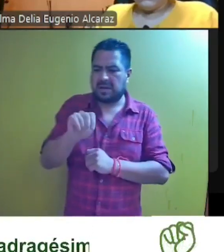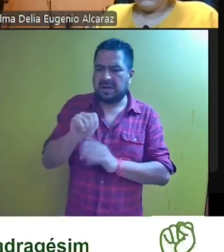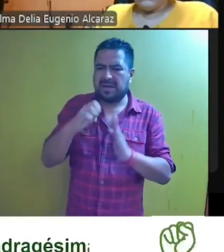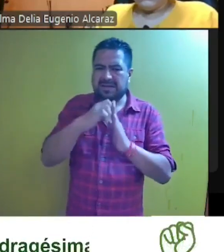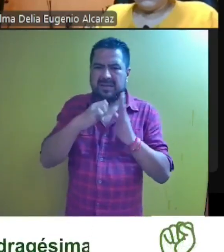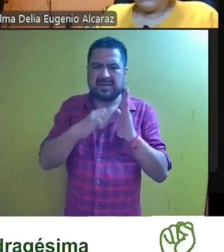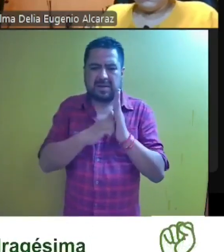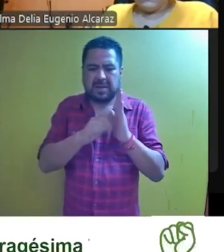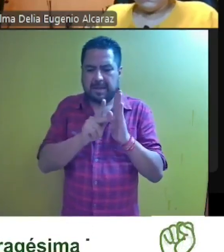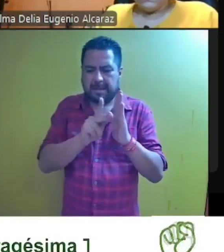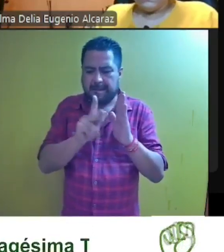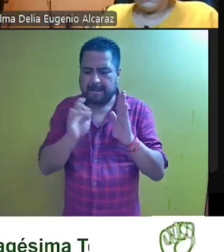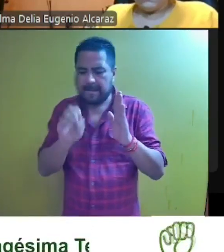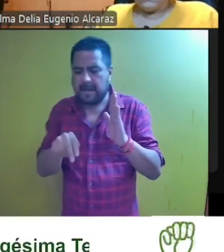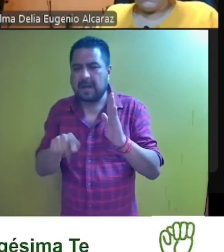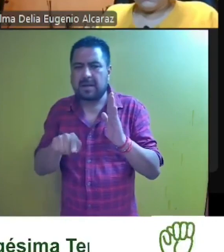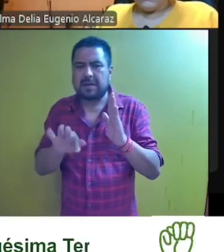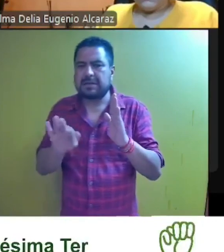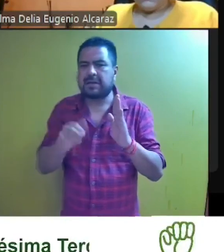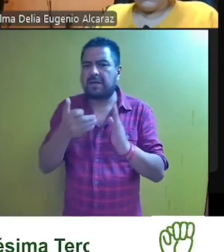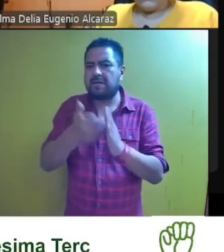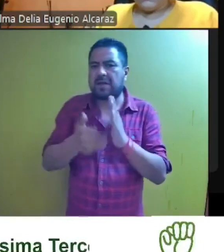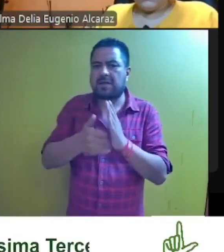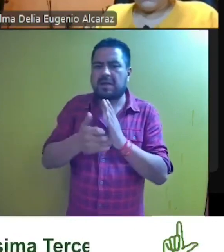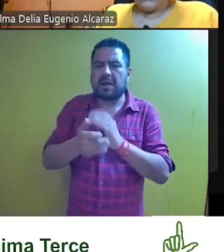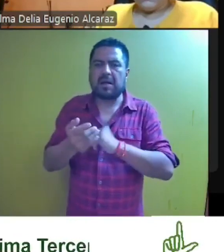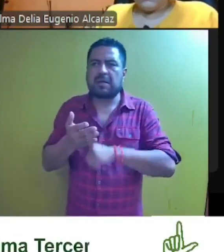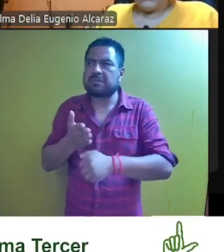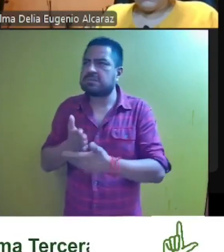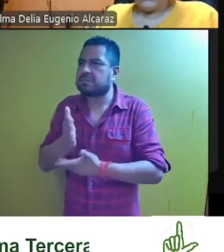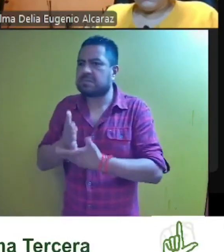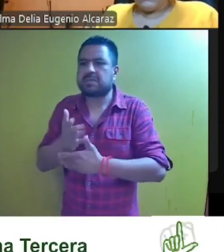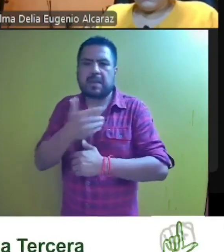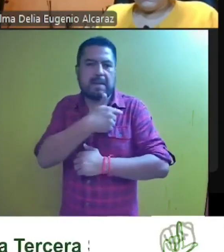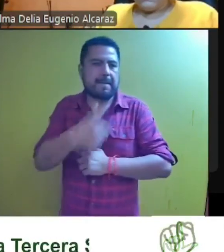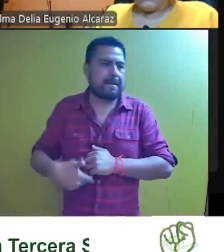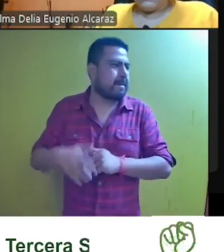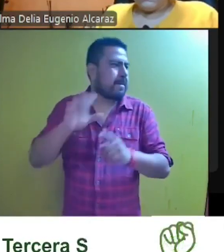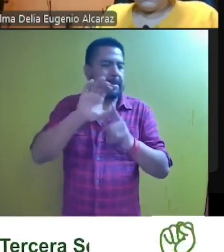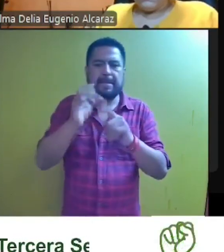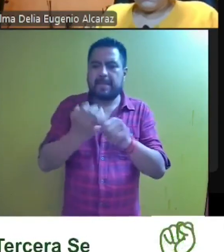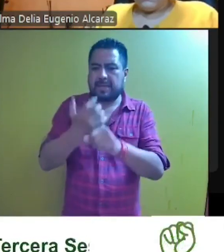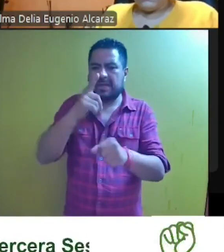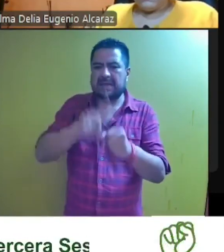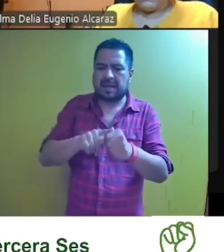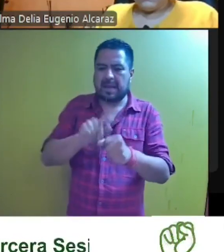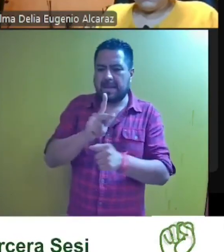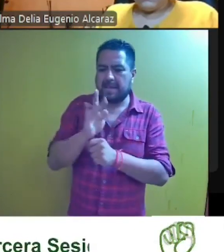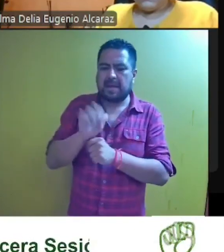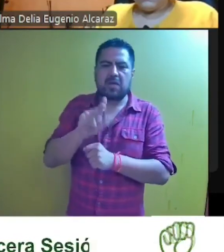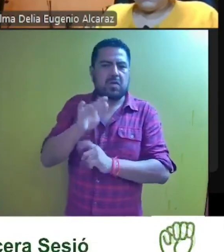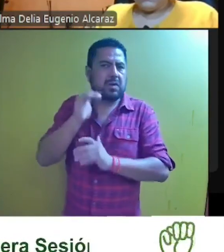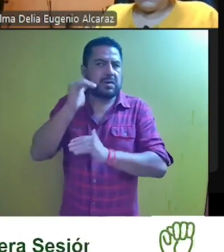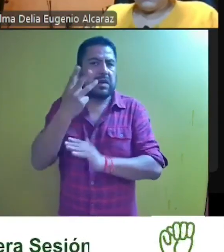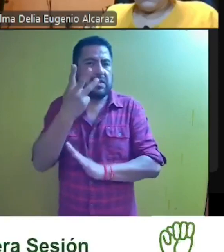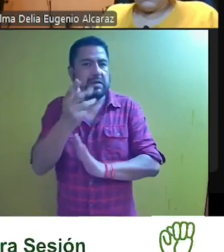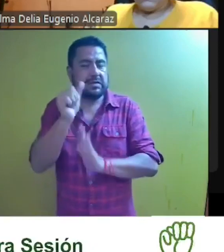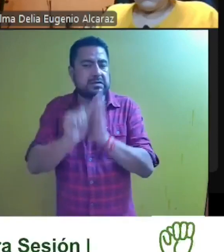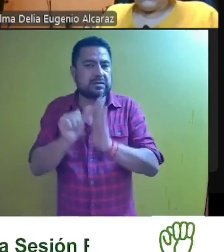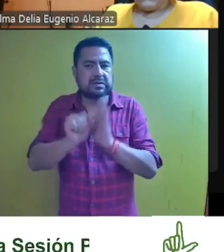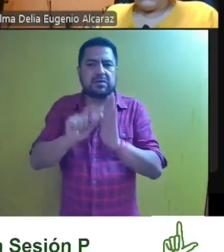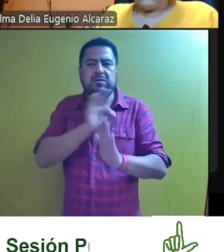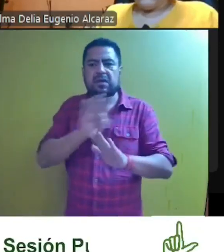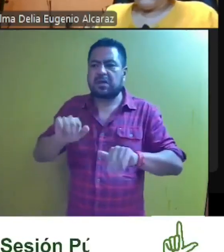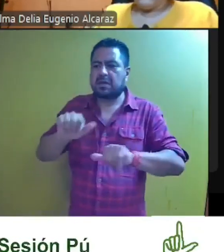estatutos del pan en caso de faltas temporales del presidente del comité directivo estatal que no excedan de tres meses será